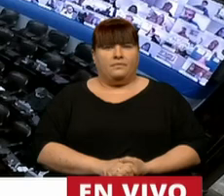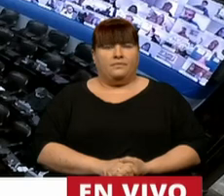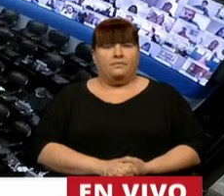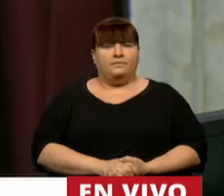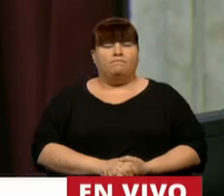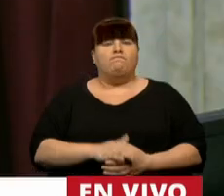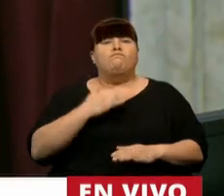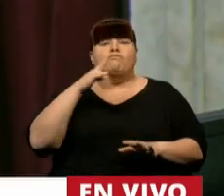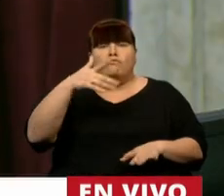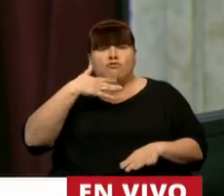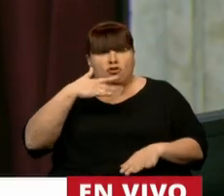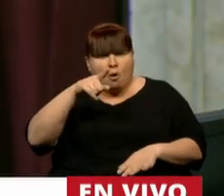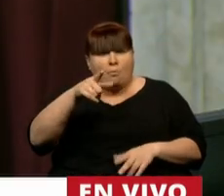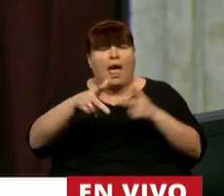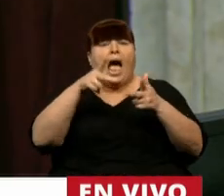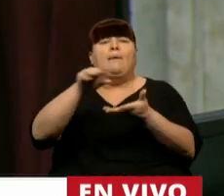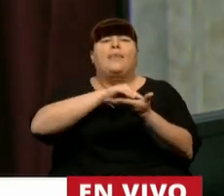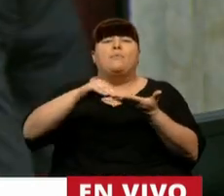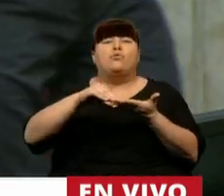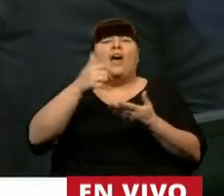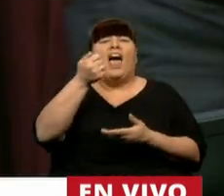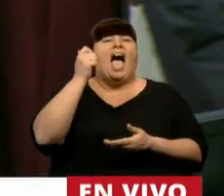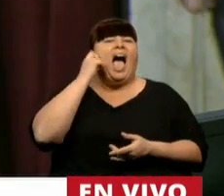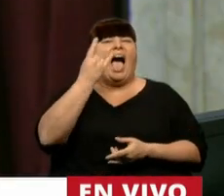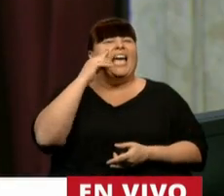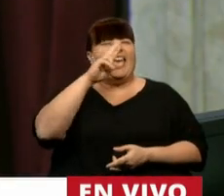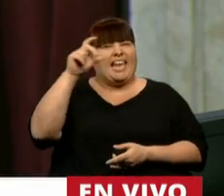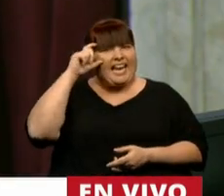No sé si se entendió. Tiene la palabra la diputada Hilda Aguirre.